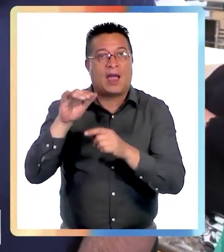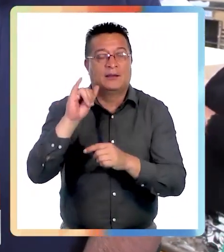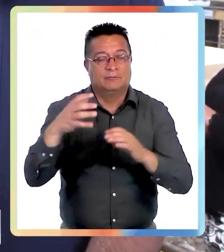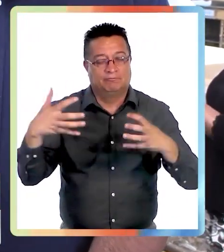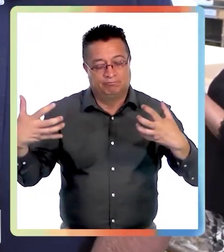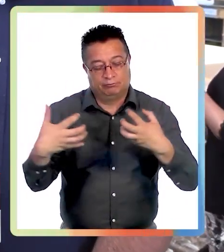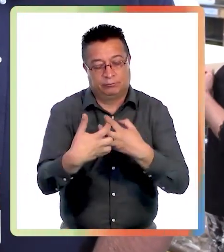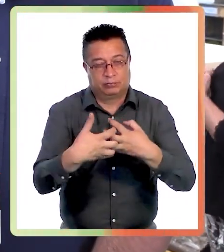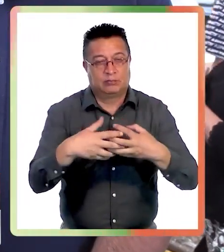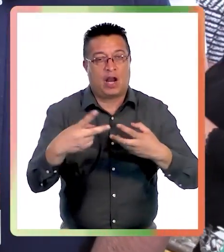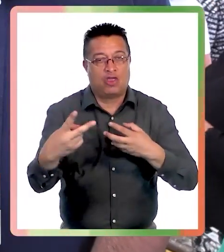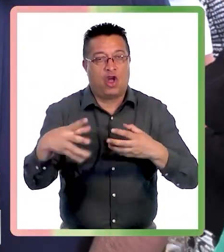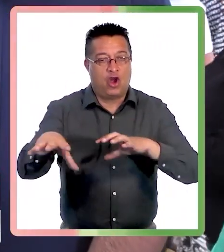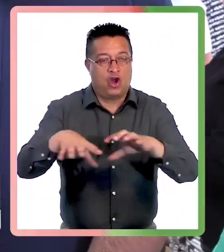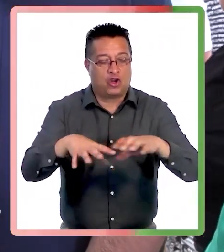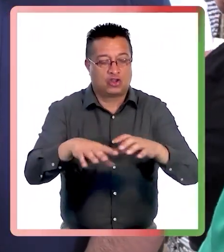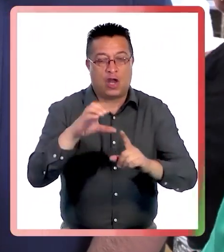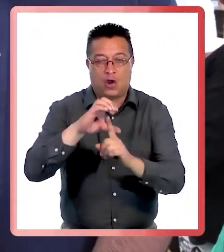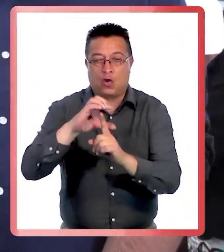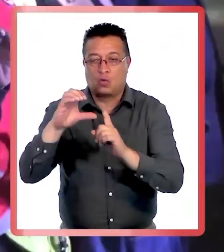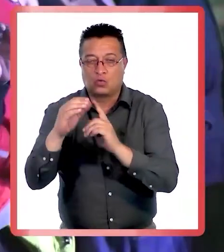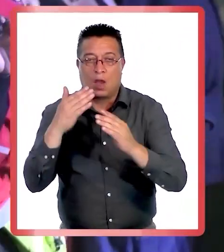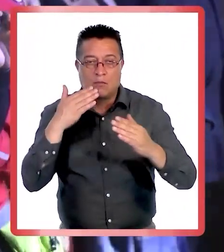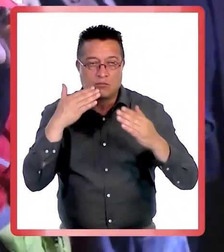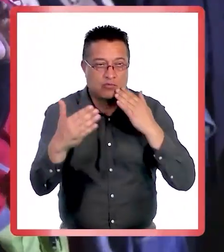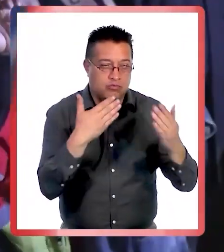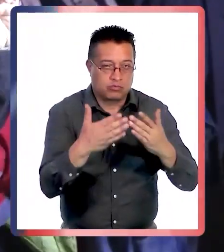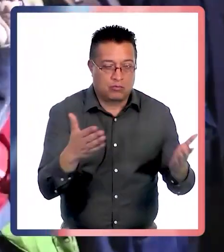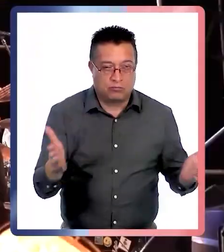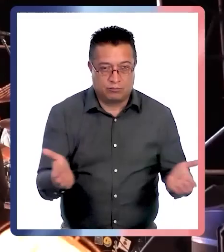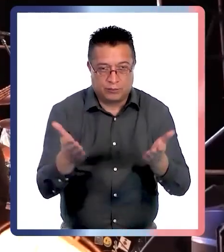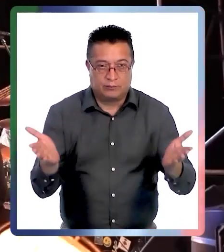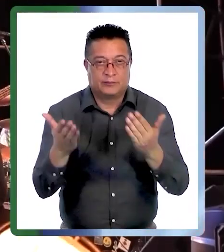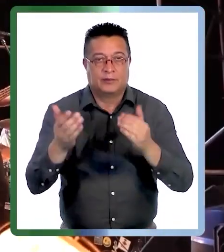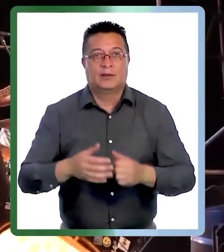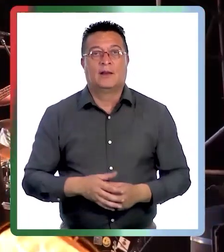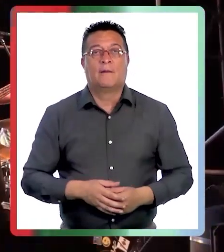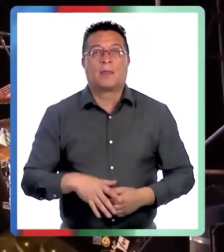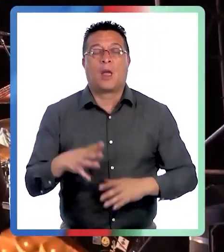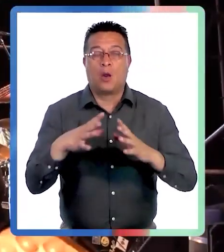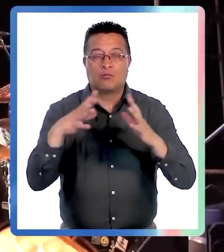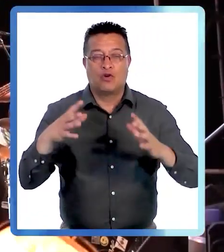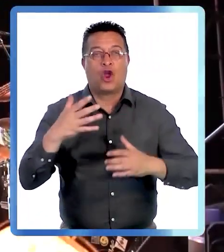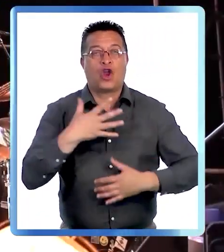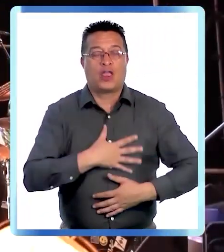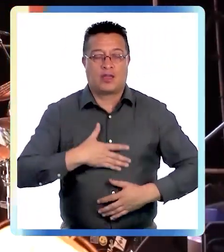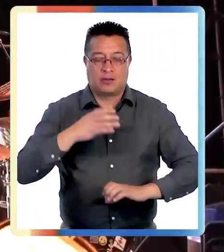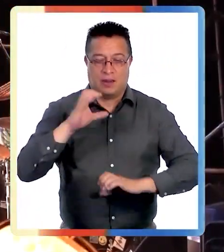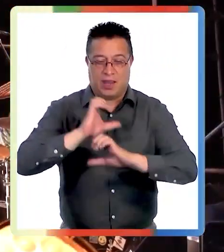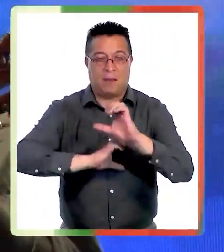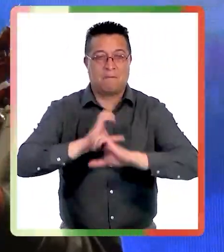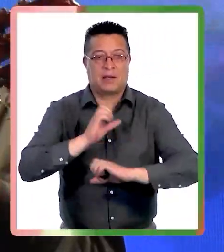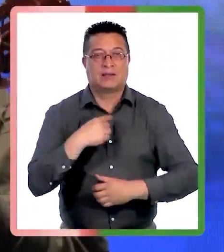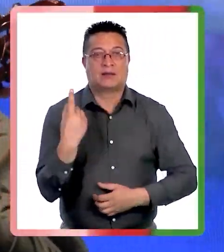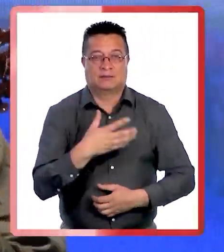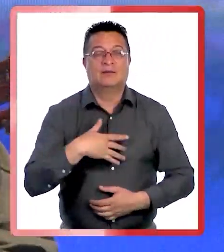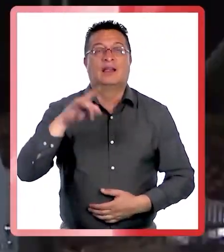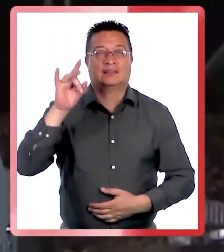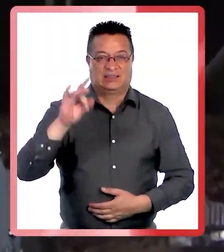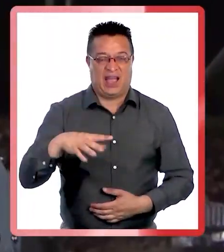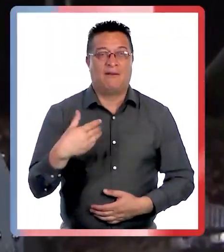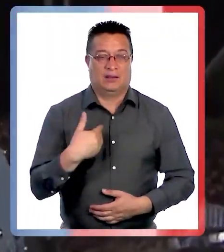combinar ambas cosas desde una cultura de la solidaridad. Súper contentos como empresa porque precisamente sabemos que